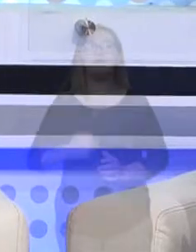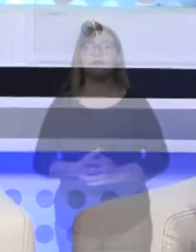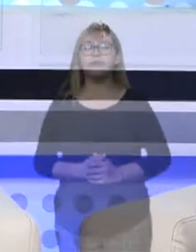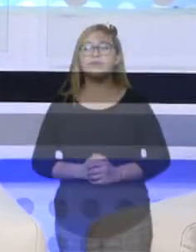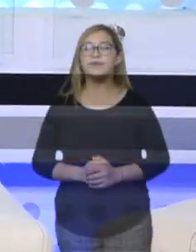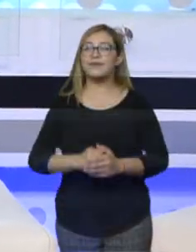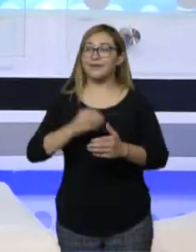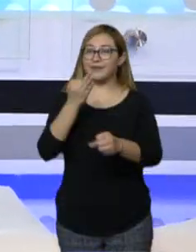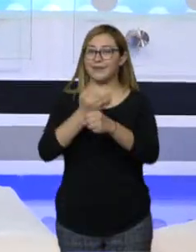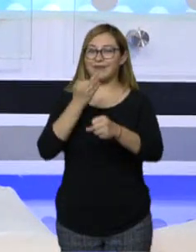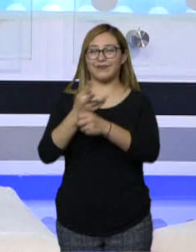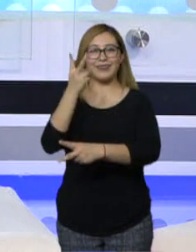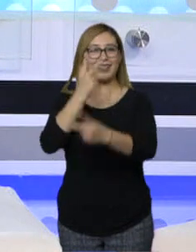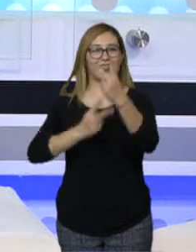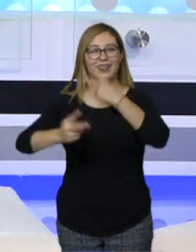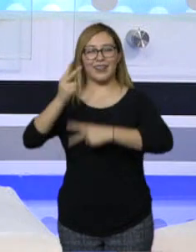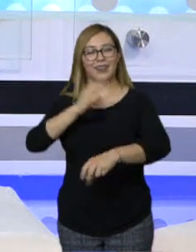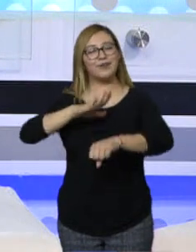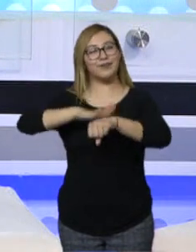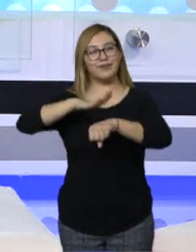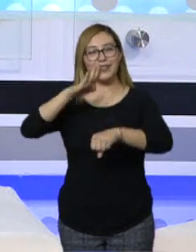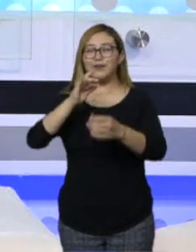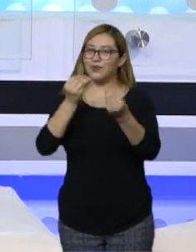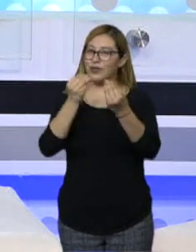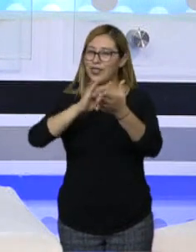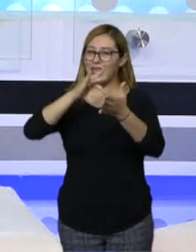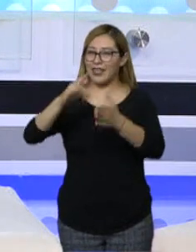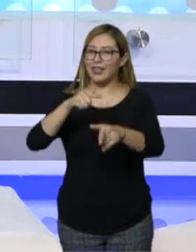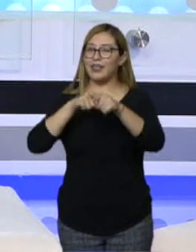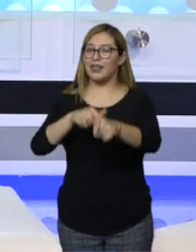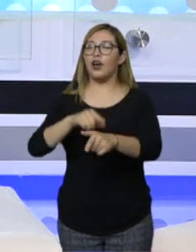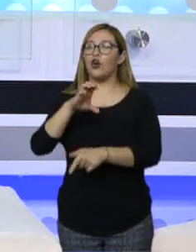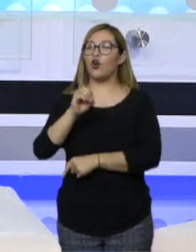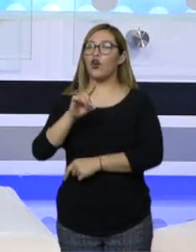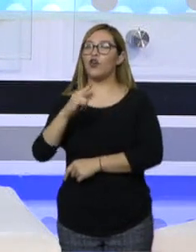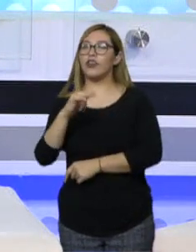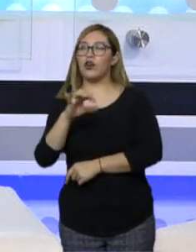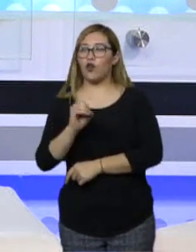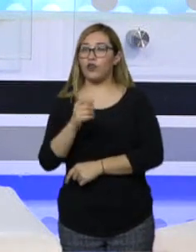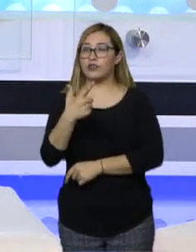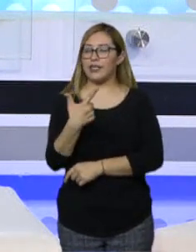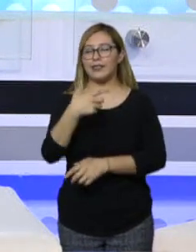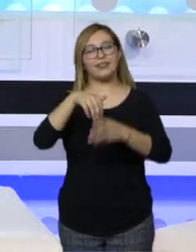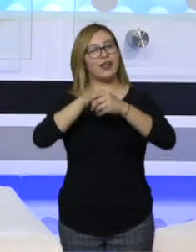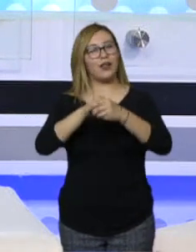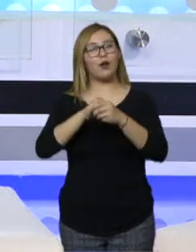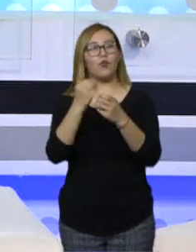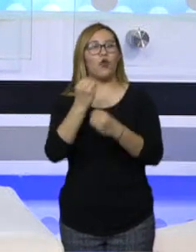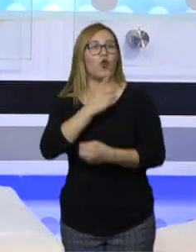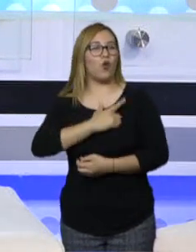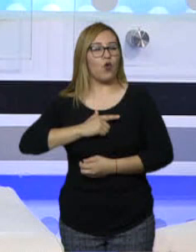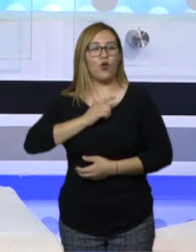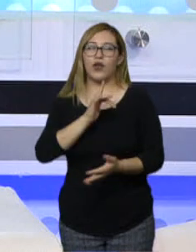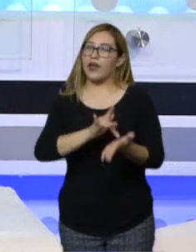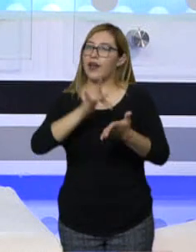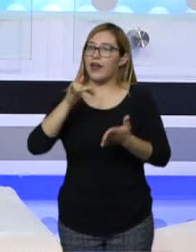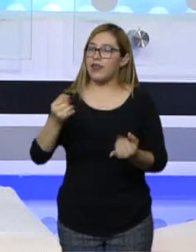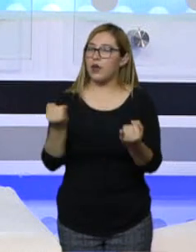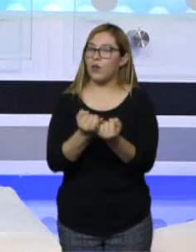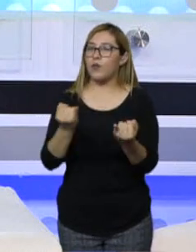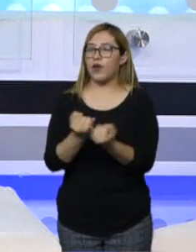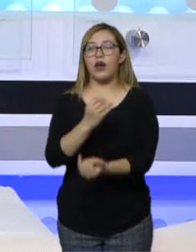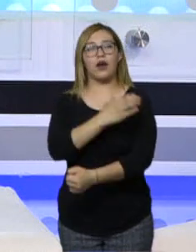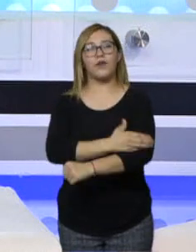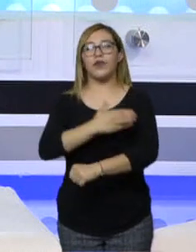Estamos de regreso, muchas gracias por continuar con nosotros en Código 7. Quiero saludar con muchísimo gusto, por supuesto, y agradecer a